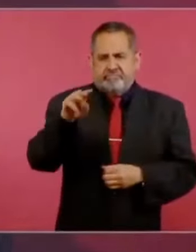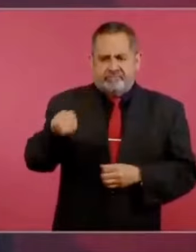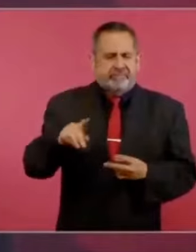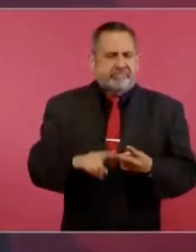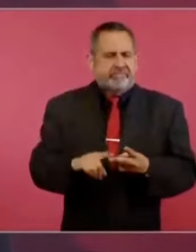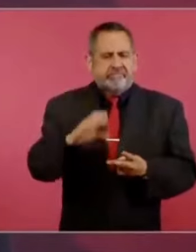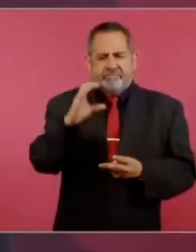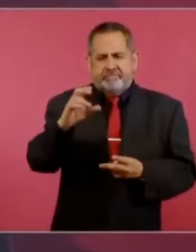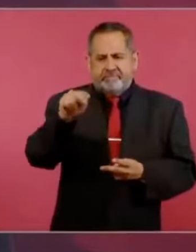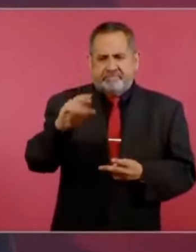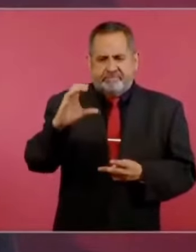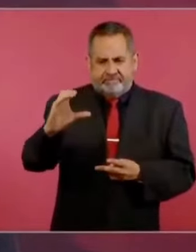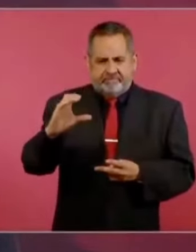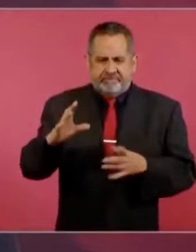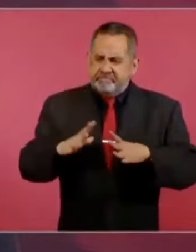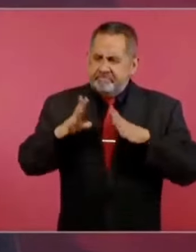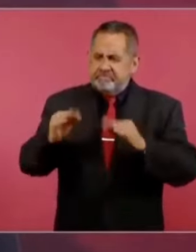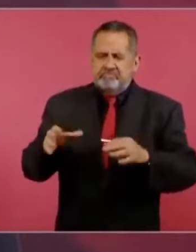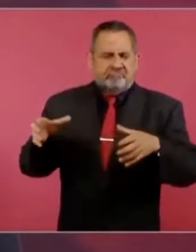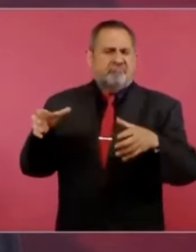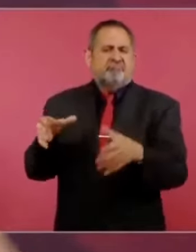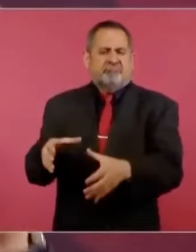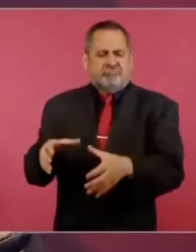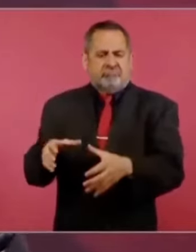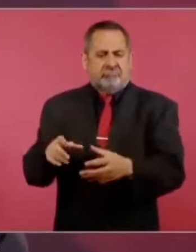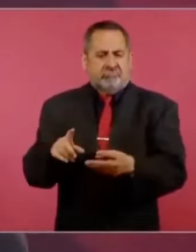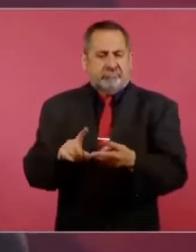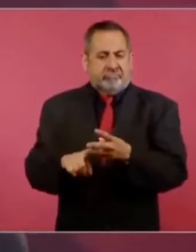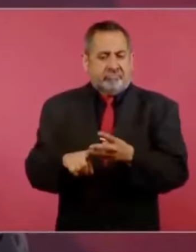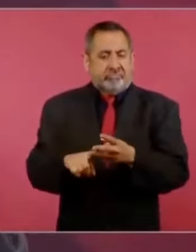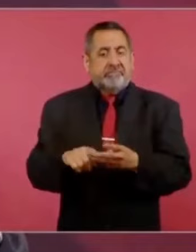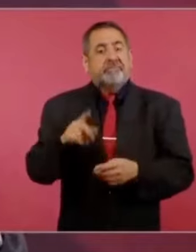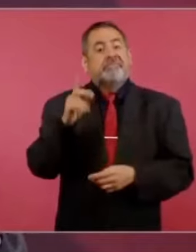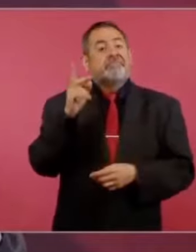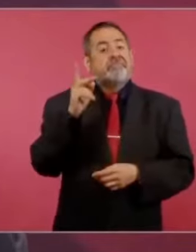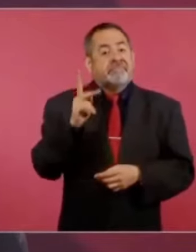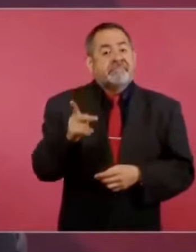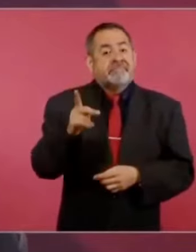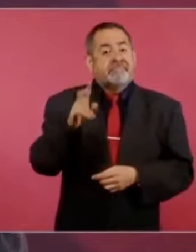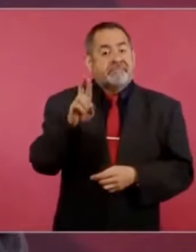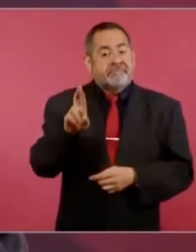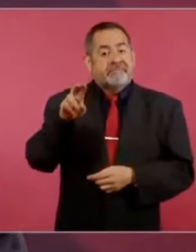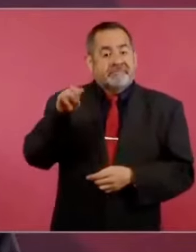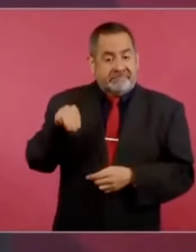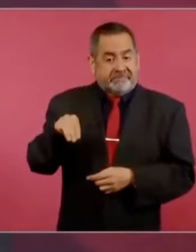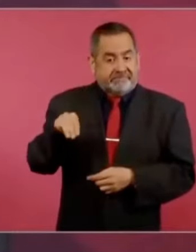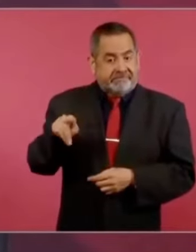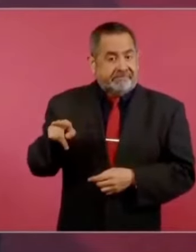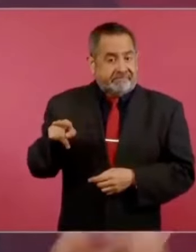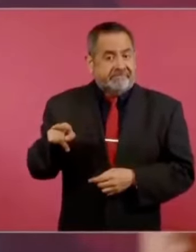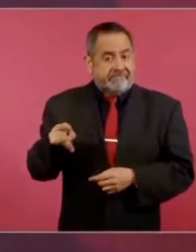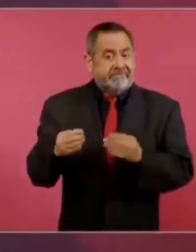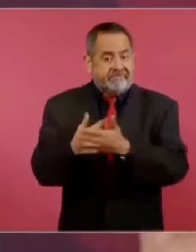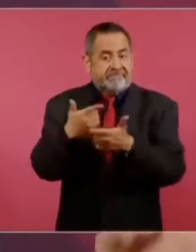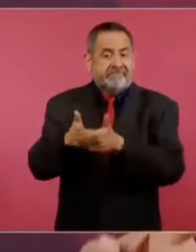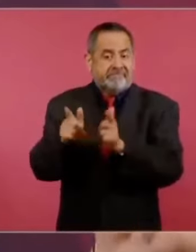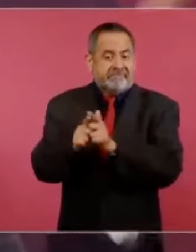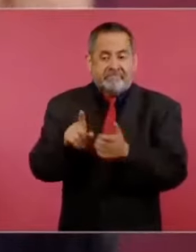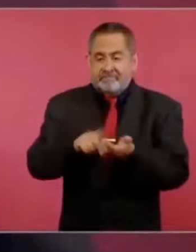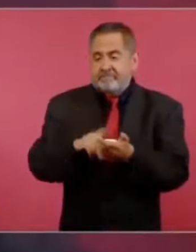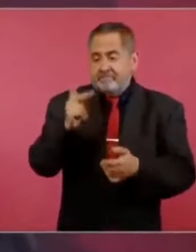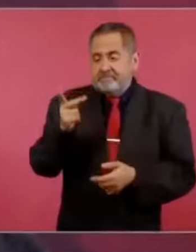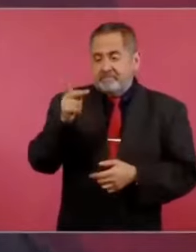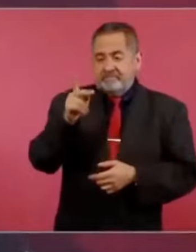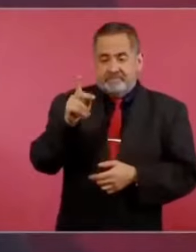el Partido de la Revolución Mexicana, porque el PNR